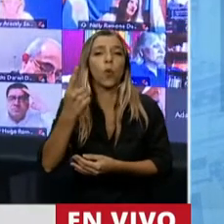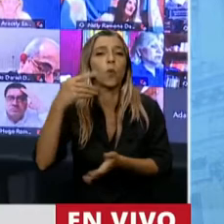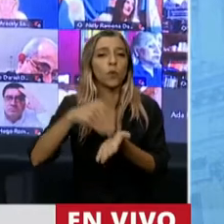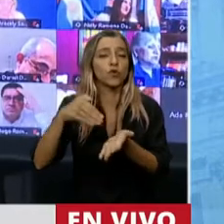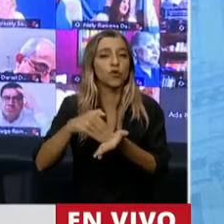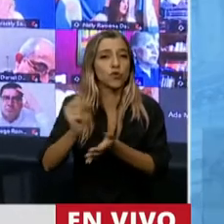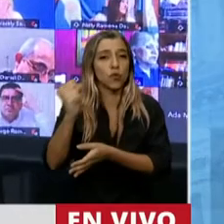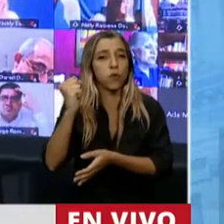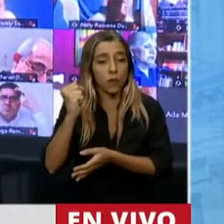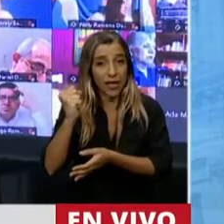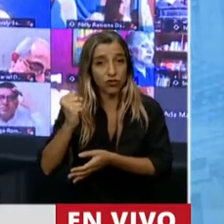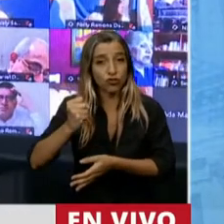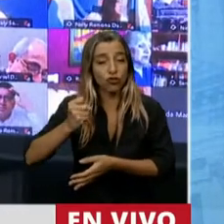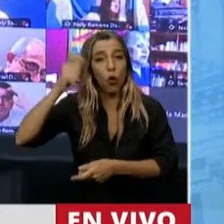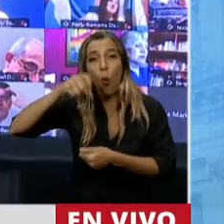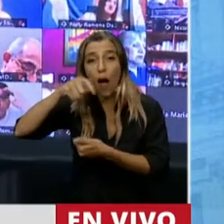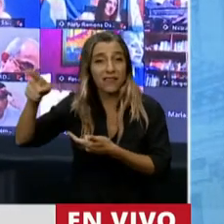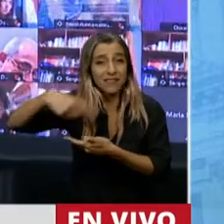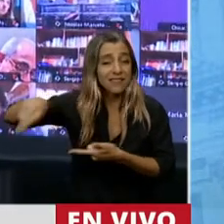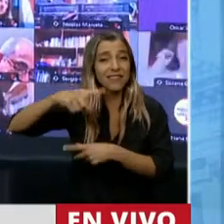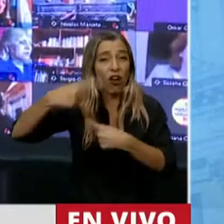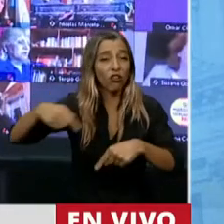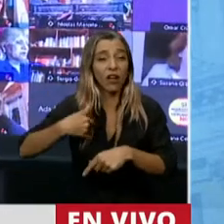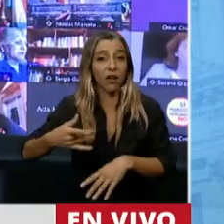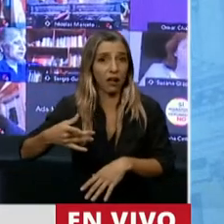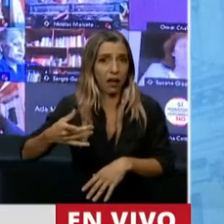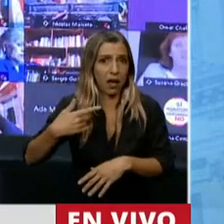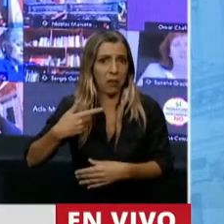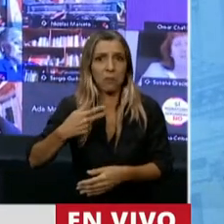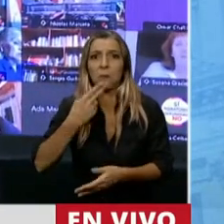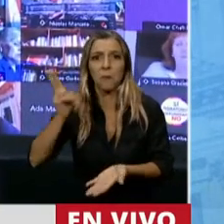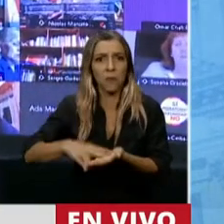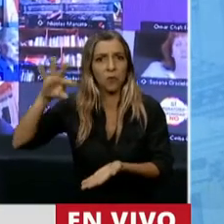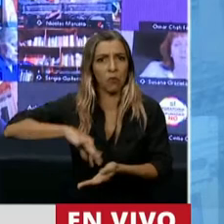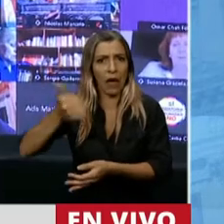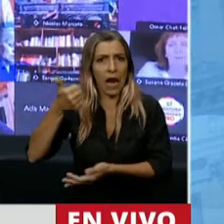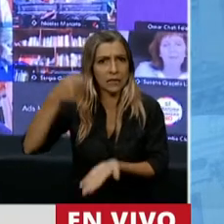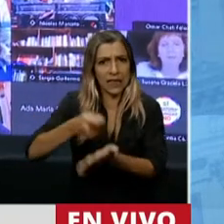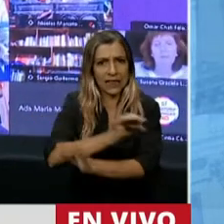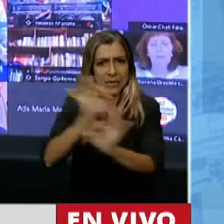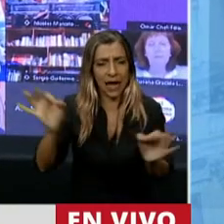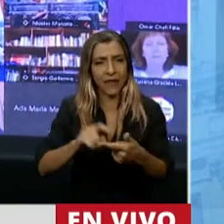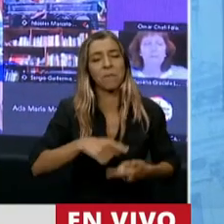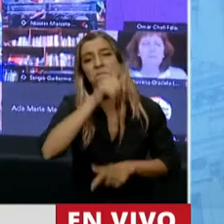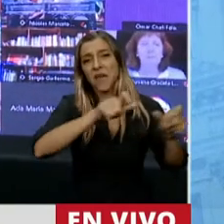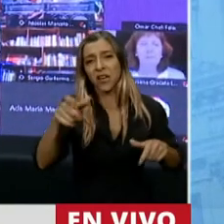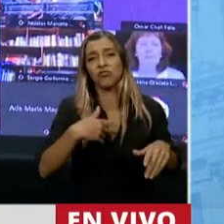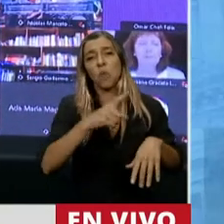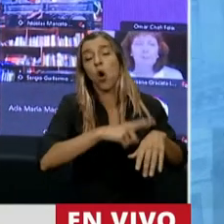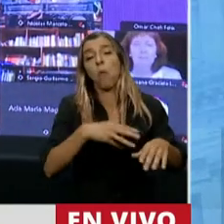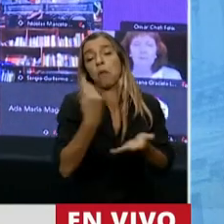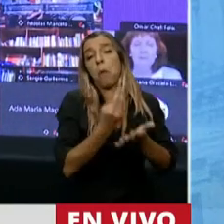Hay regímenes jubilatorios de privilegio, gente que ha pasado por un cargo que se paseó por la actividad